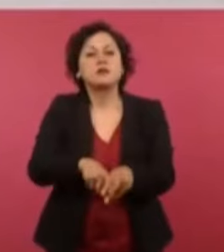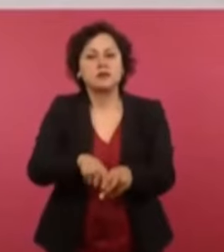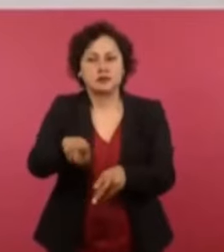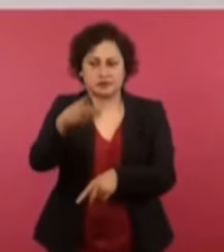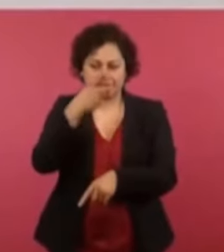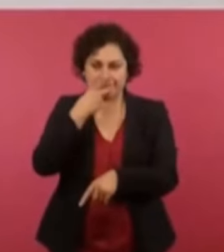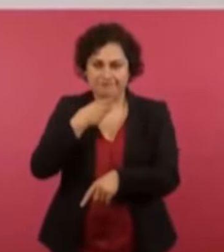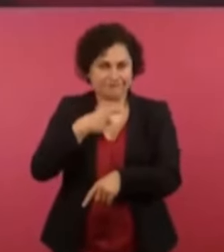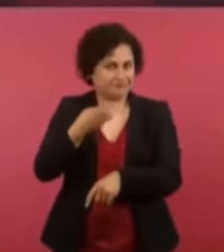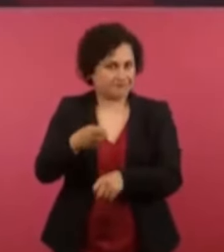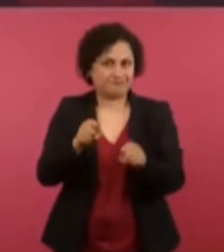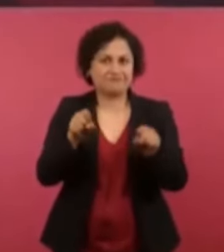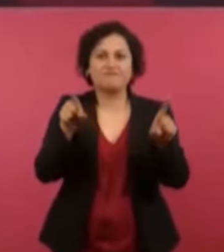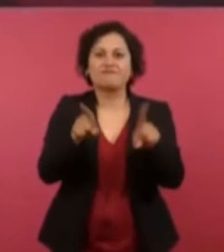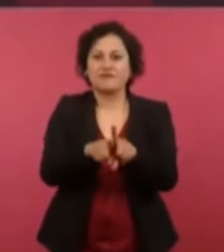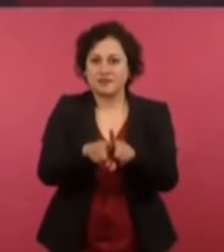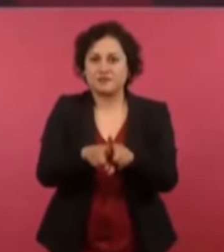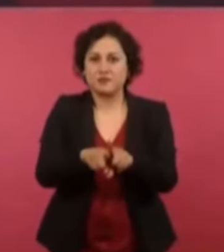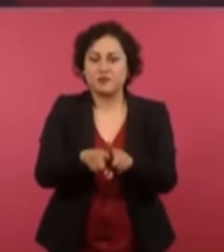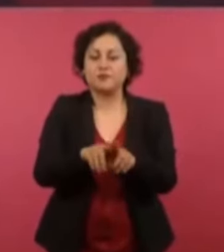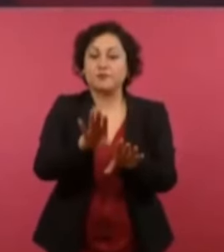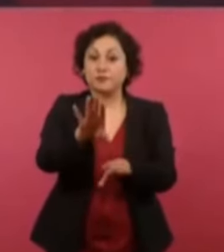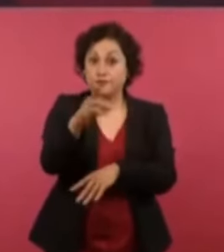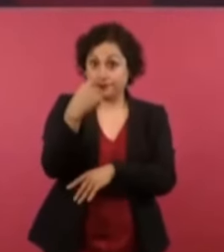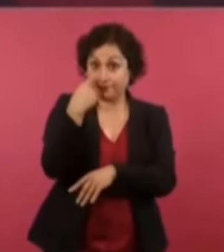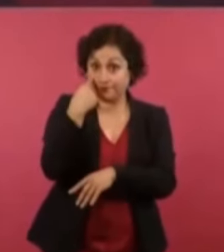referencia, hay una escena